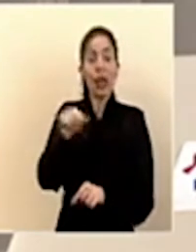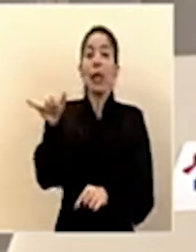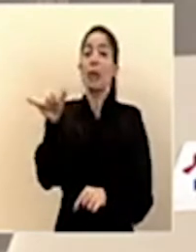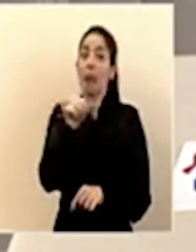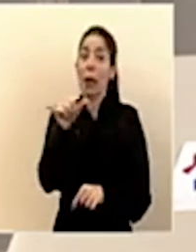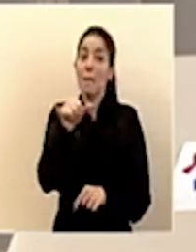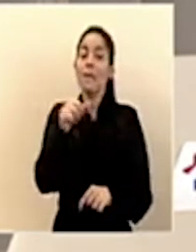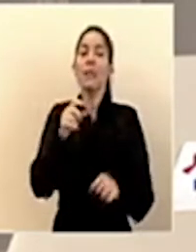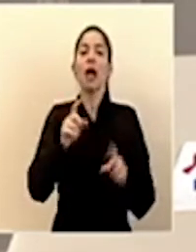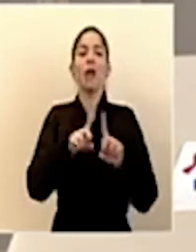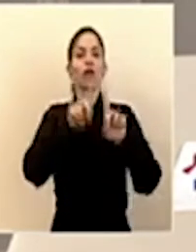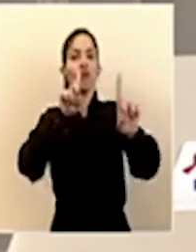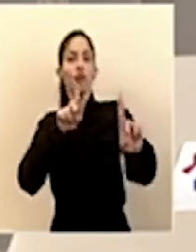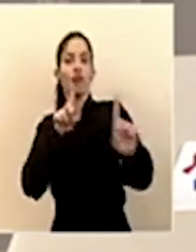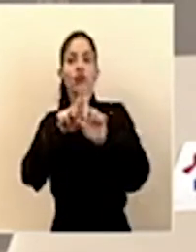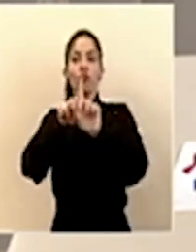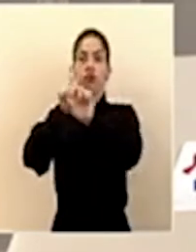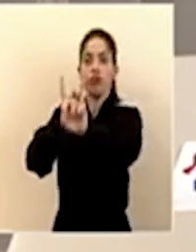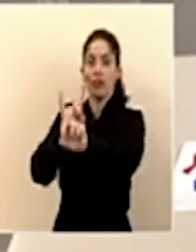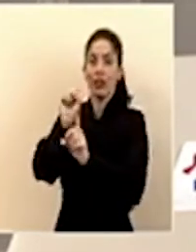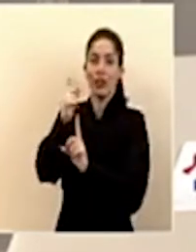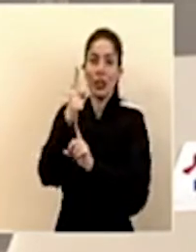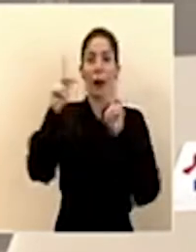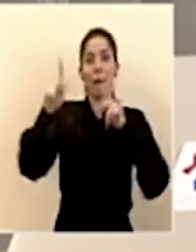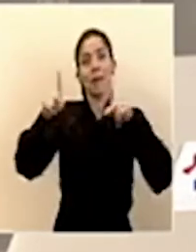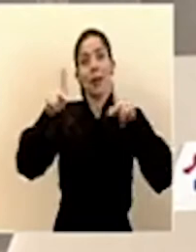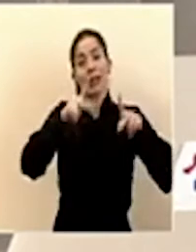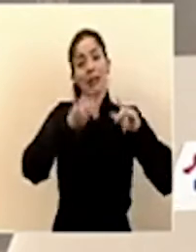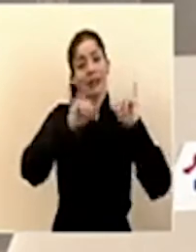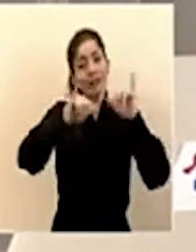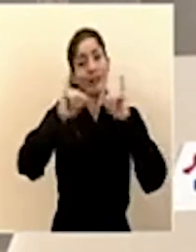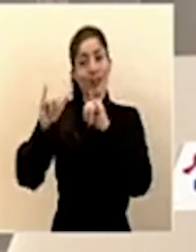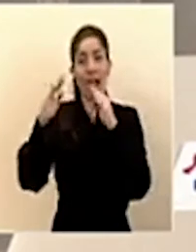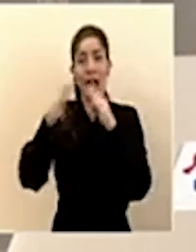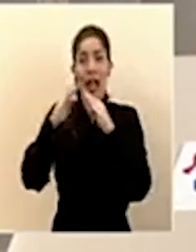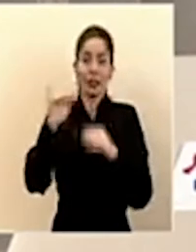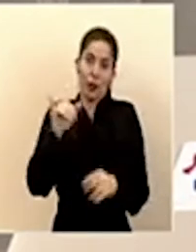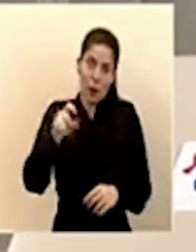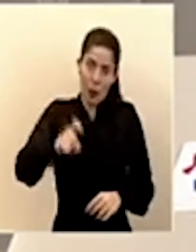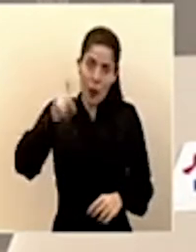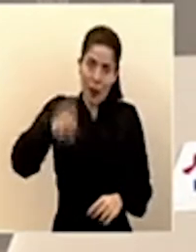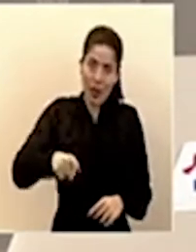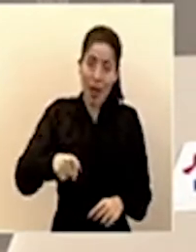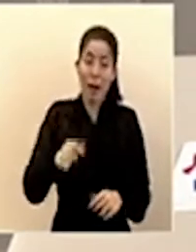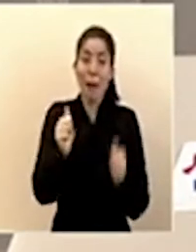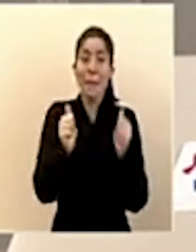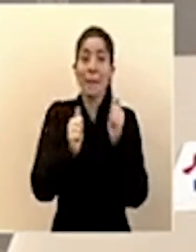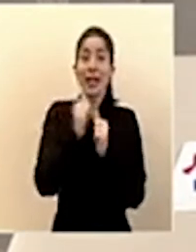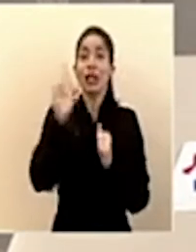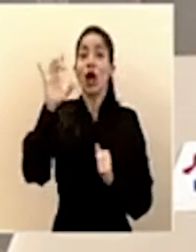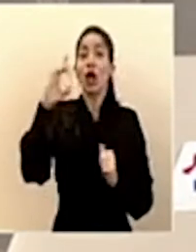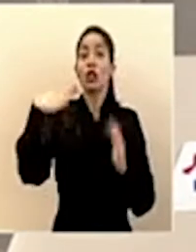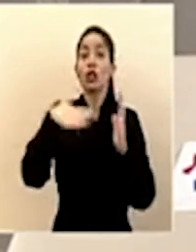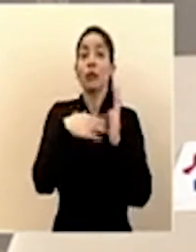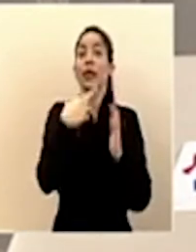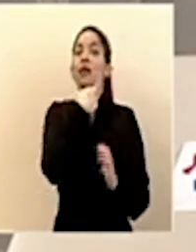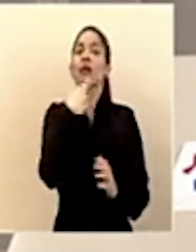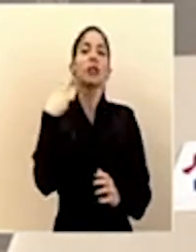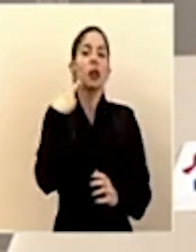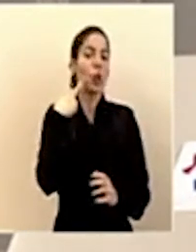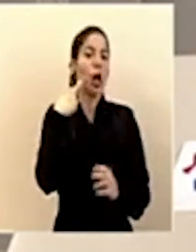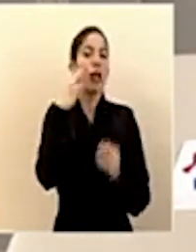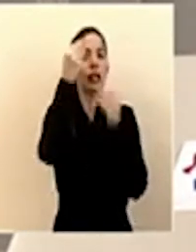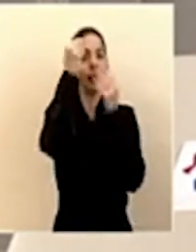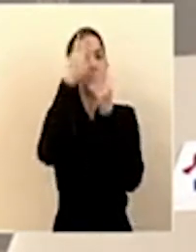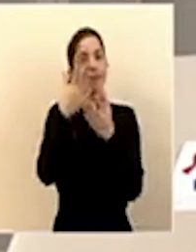medidas de distanciamiento social y quedarse en la casa, cómo se debe hacer, más de 8 mil restaurantes se ha reportado